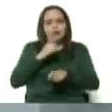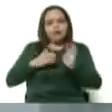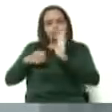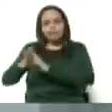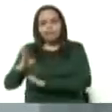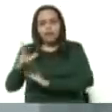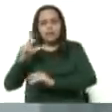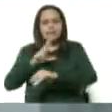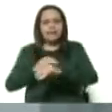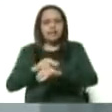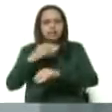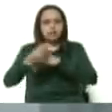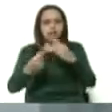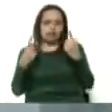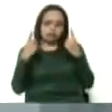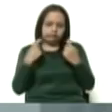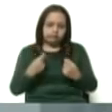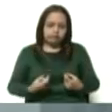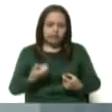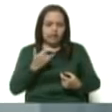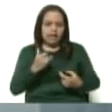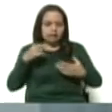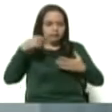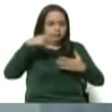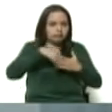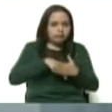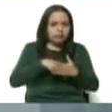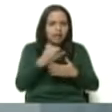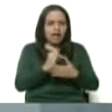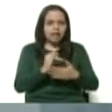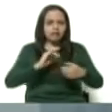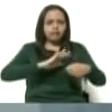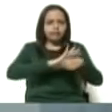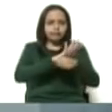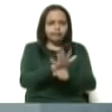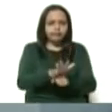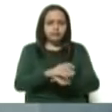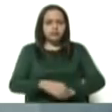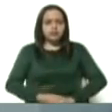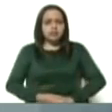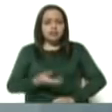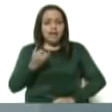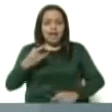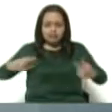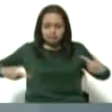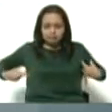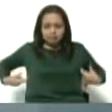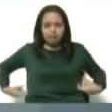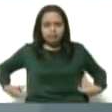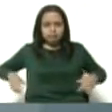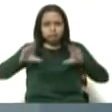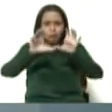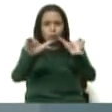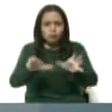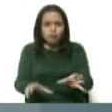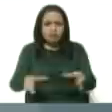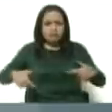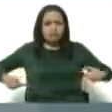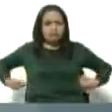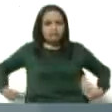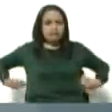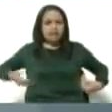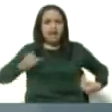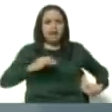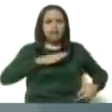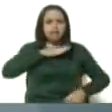X y ya quedaba claro el patrón subjetivo de una neumonía bilateral por COVID-19. La prueba rápida